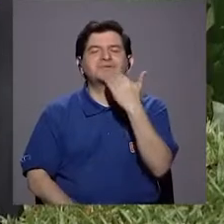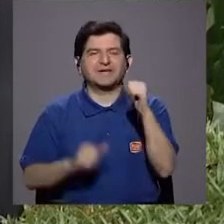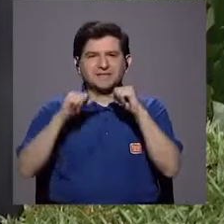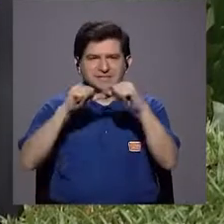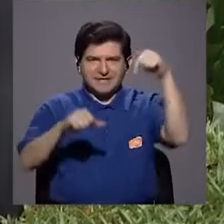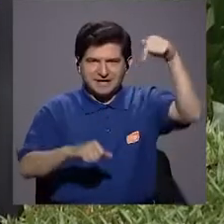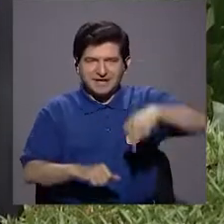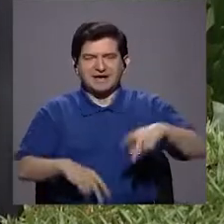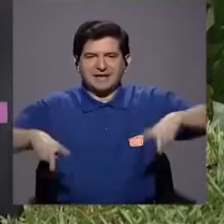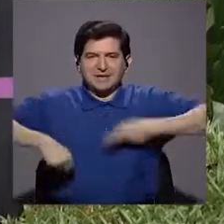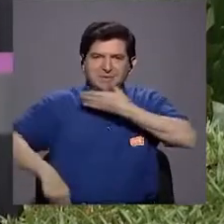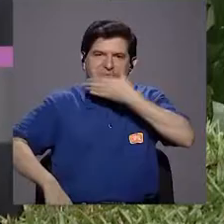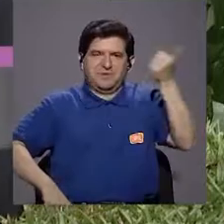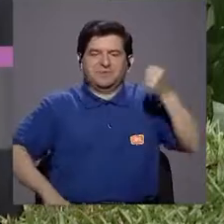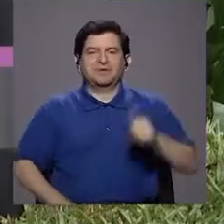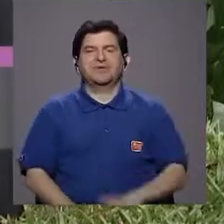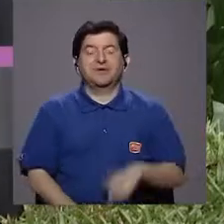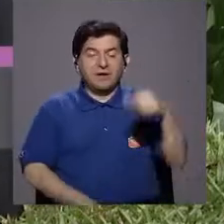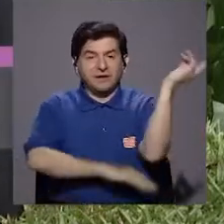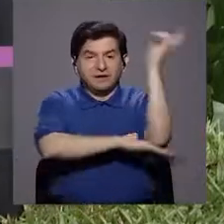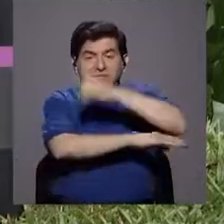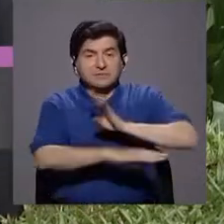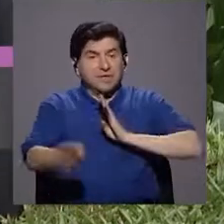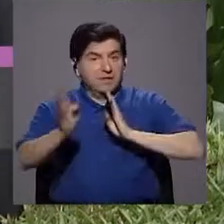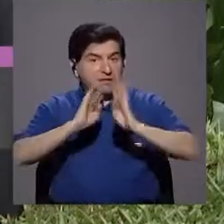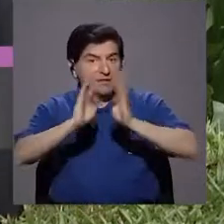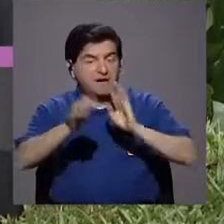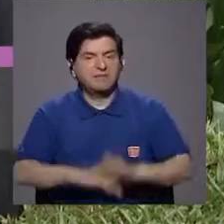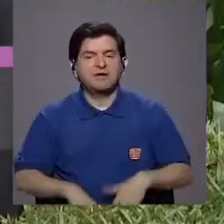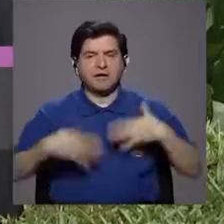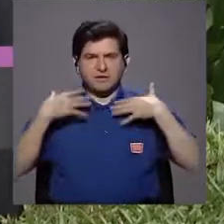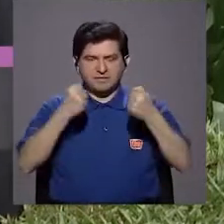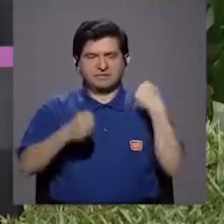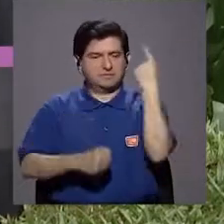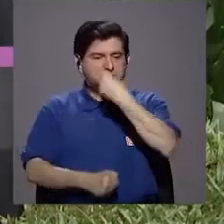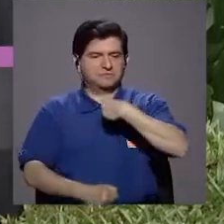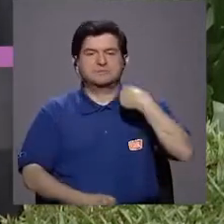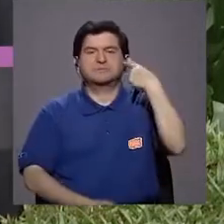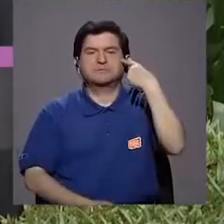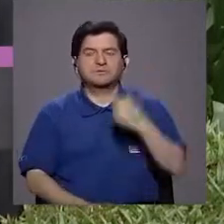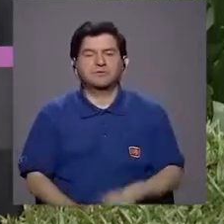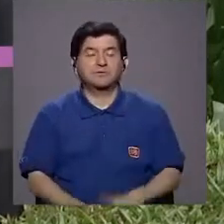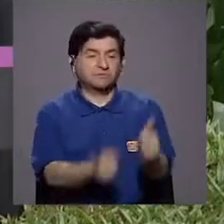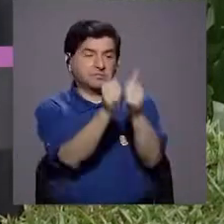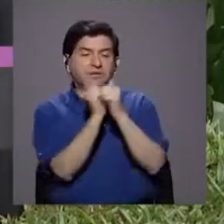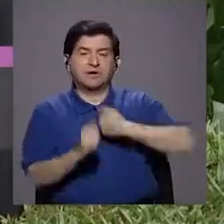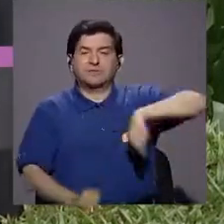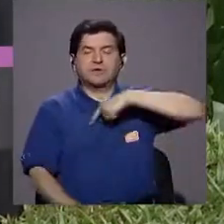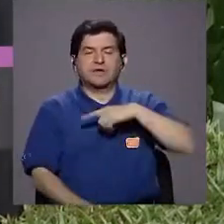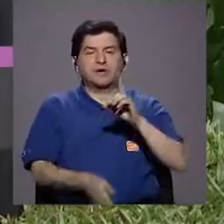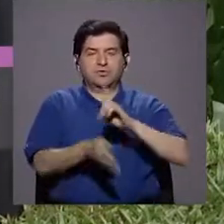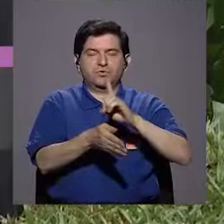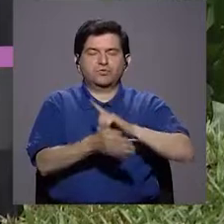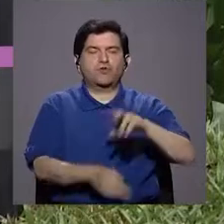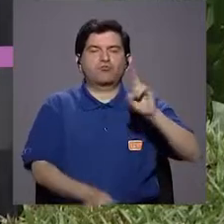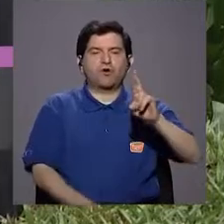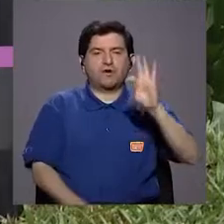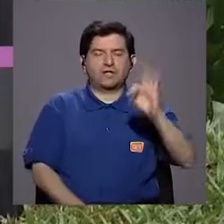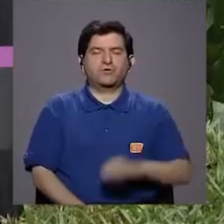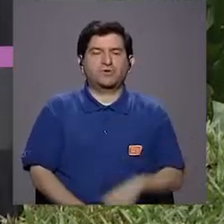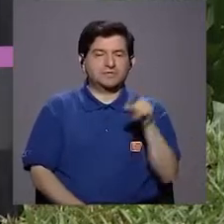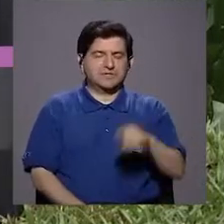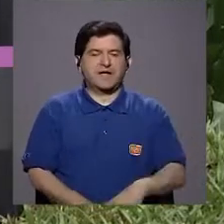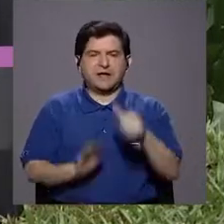Gracias por continuar con nosotros en Vivir Mejor. El día de hoy conversando acerca de la salud bucodental. Para ello nos acompaña el doctor Ronald